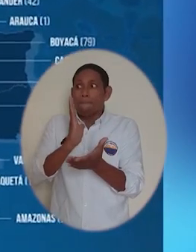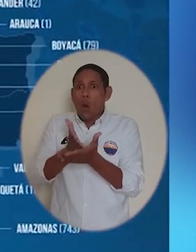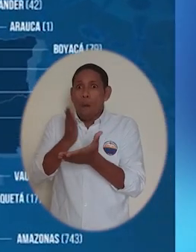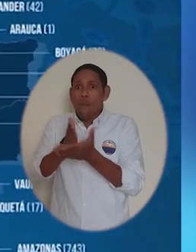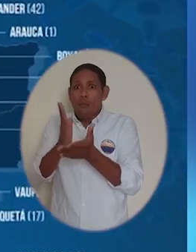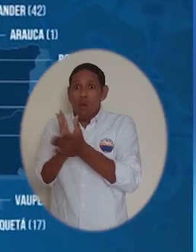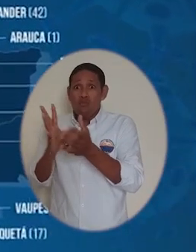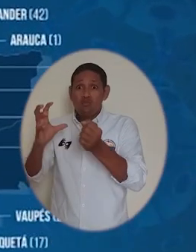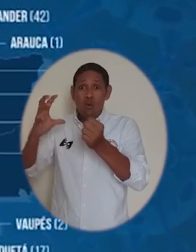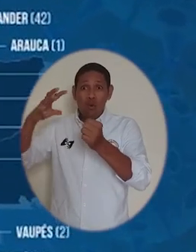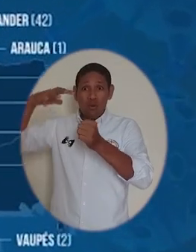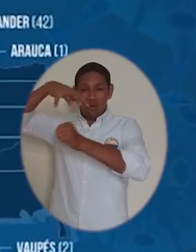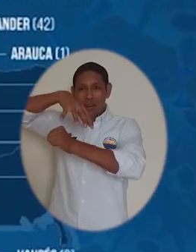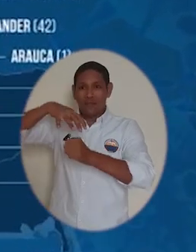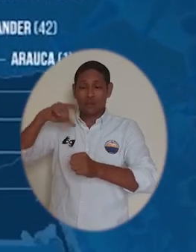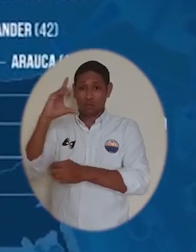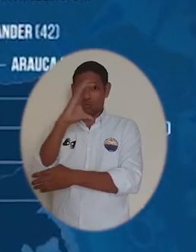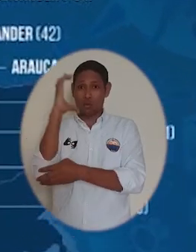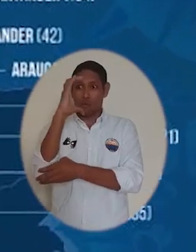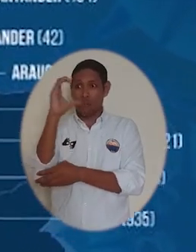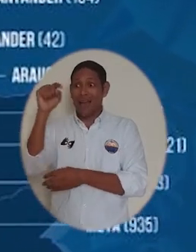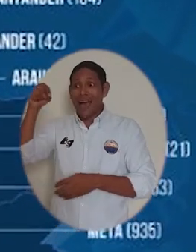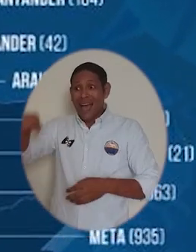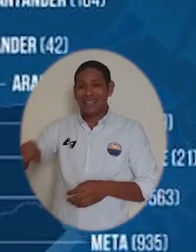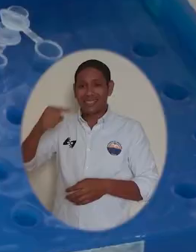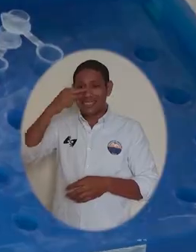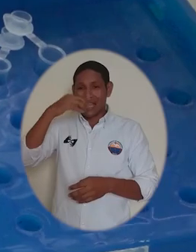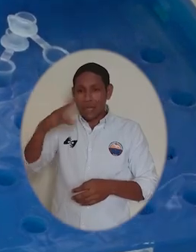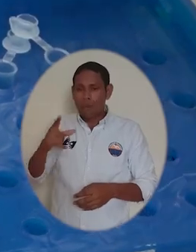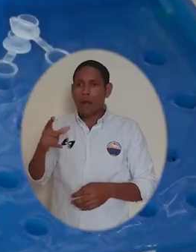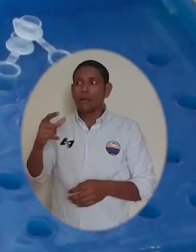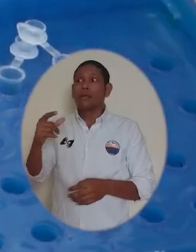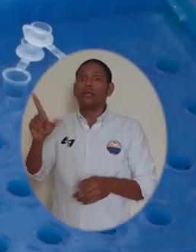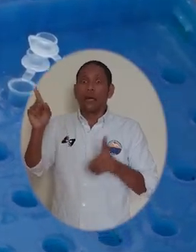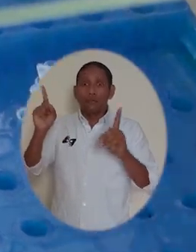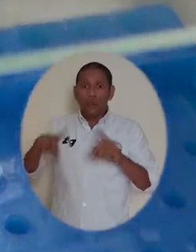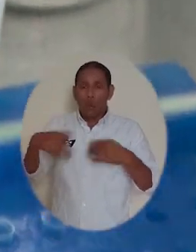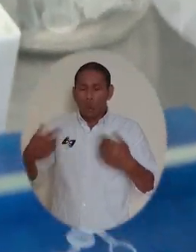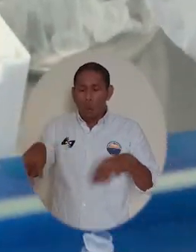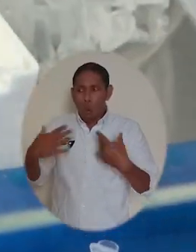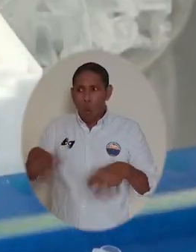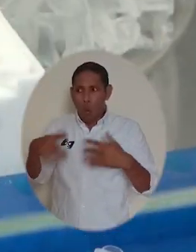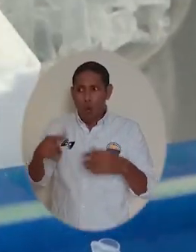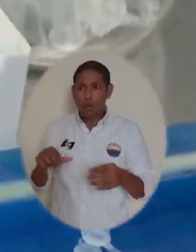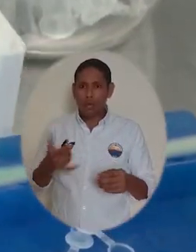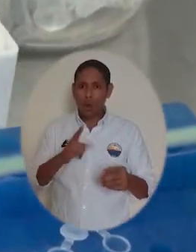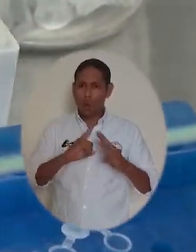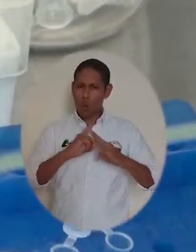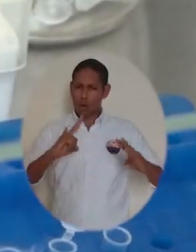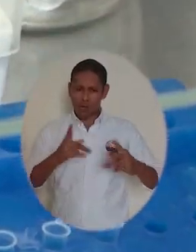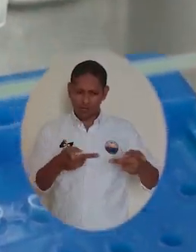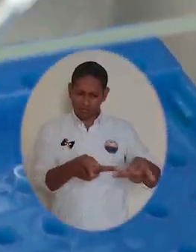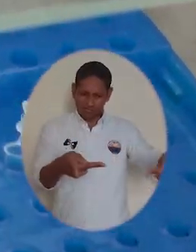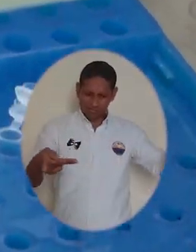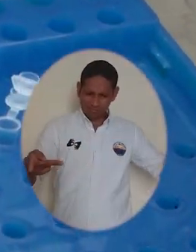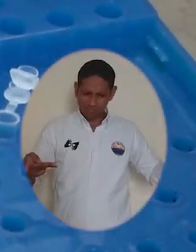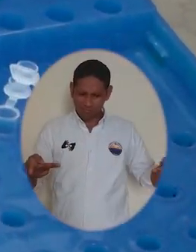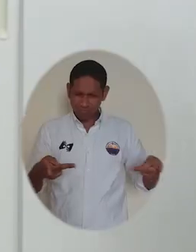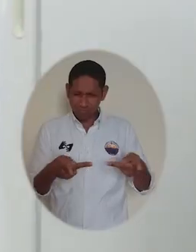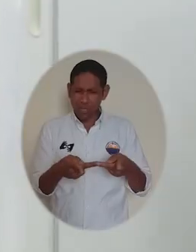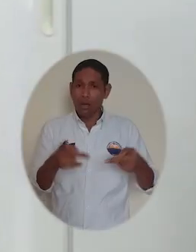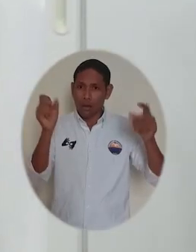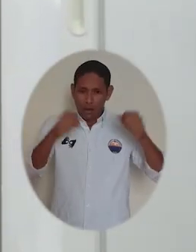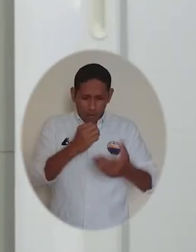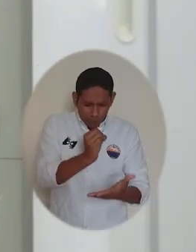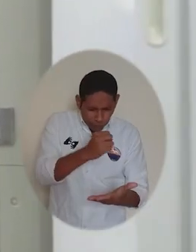de coronavirus en Colombia y el creciente número en la ciudad de Santa Marta y el departamento, Laboratorio de Biología Molecular de la institución se convierte en